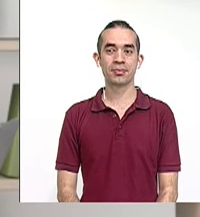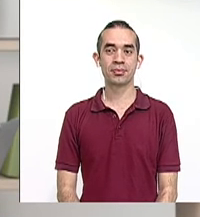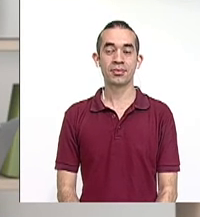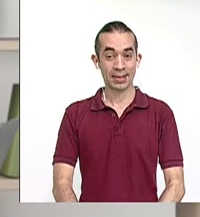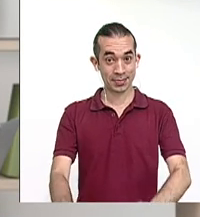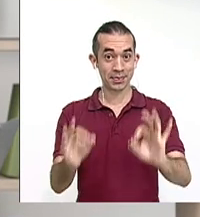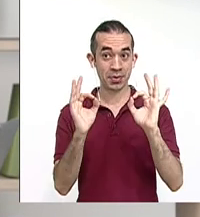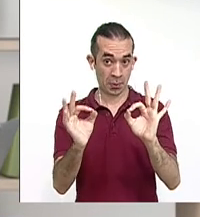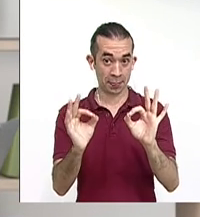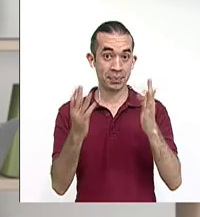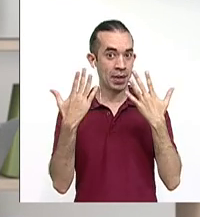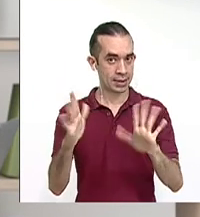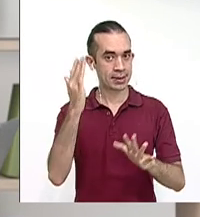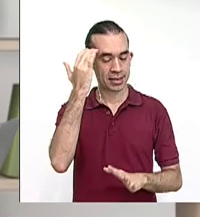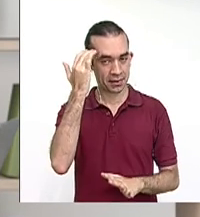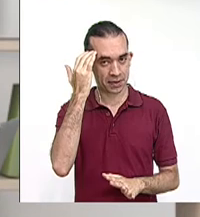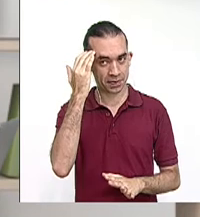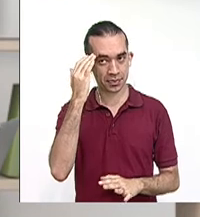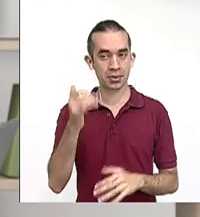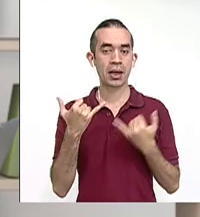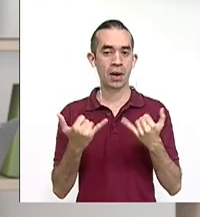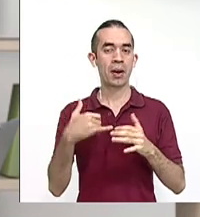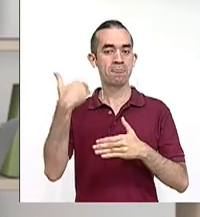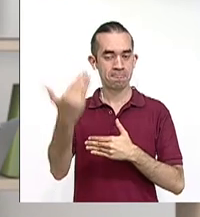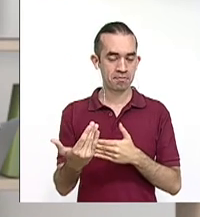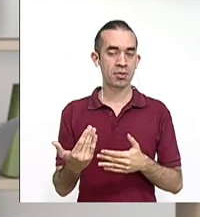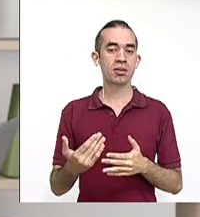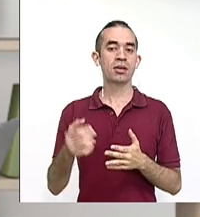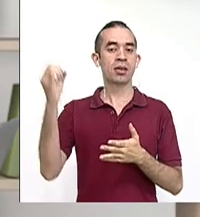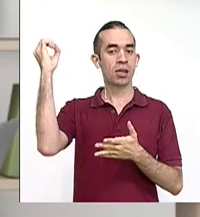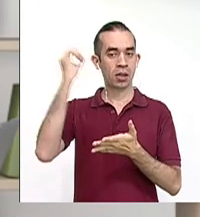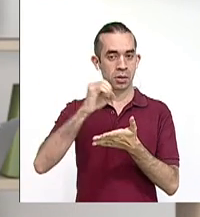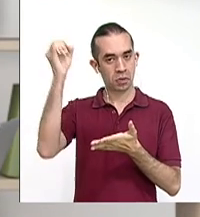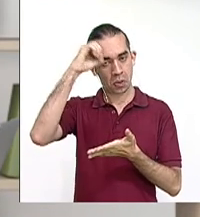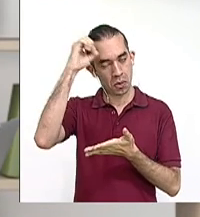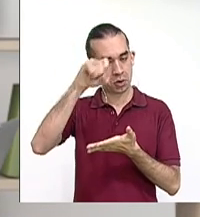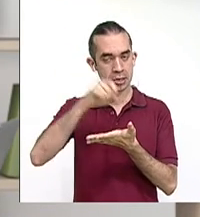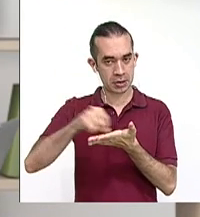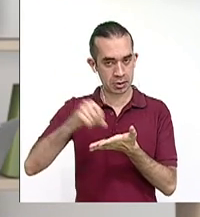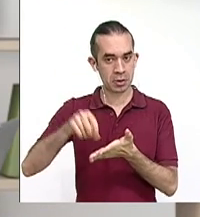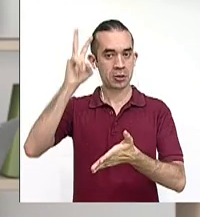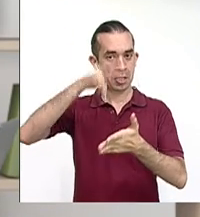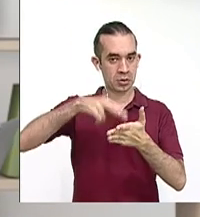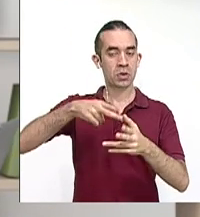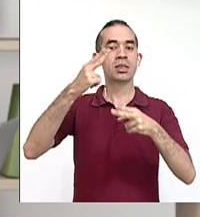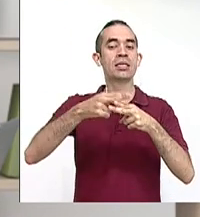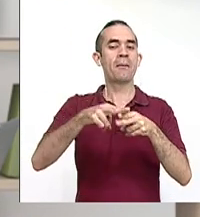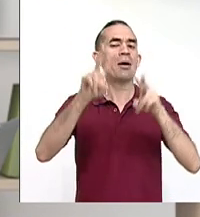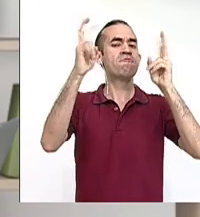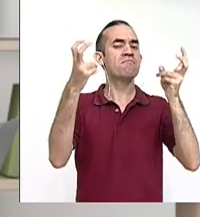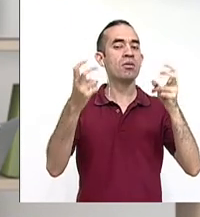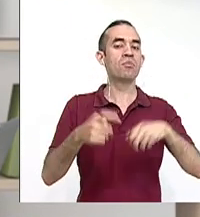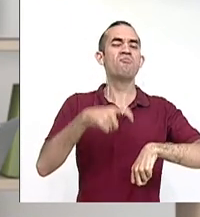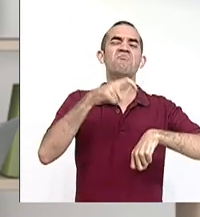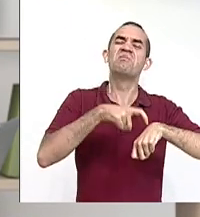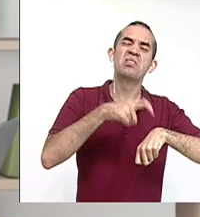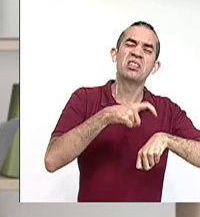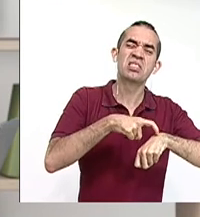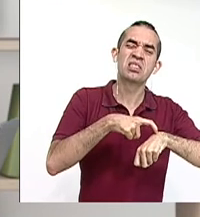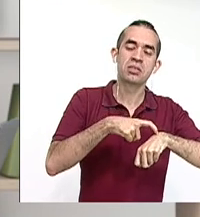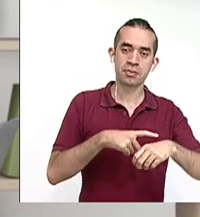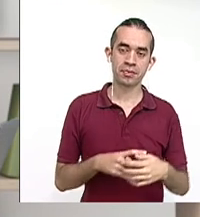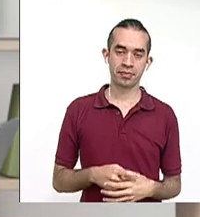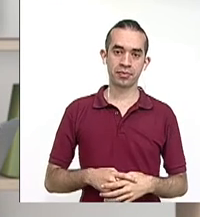Muy bien, ya saben, vamos a leer un texto ensayístico de Yolanda Ariamuno, ¿Qué hora es? Y vamos a abrirnos la oportunidad de